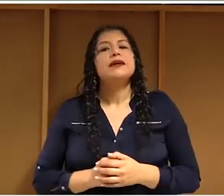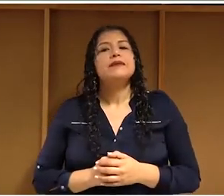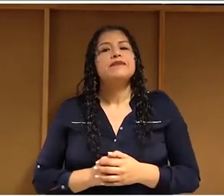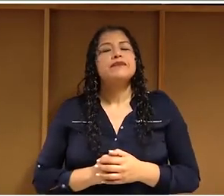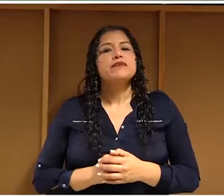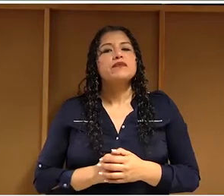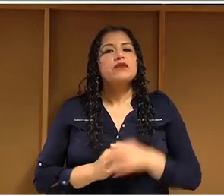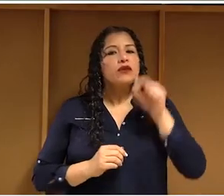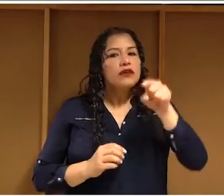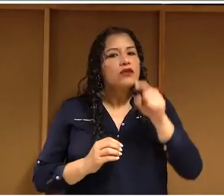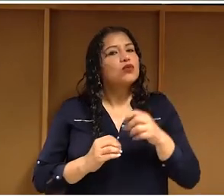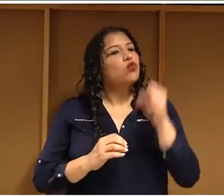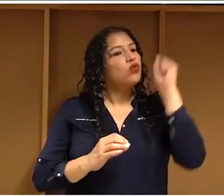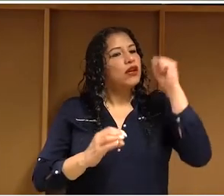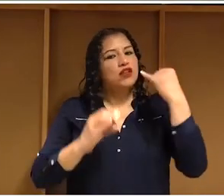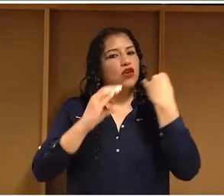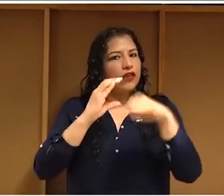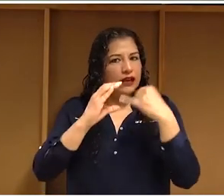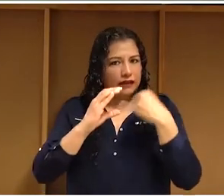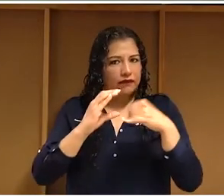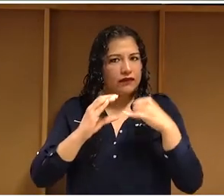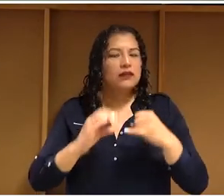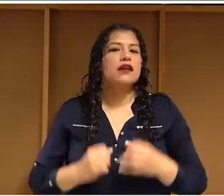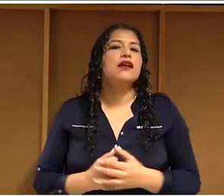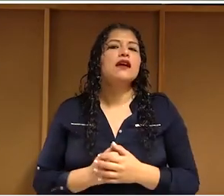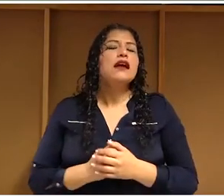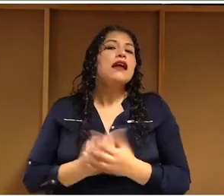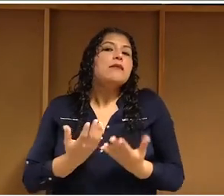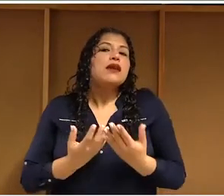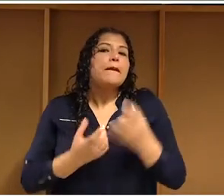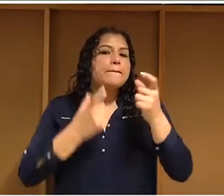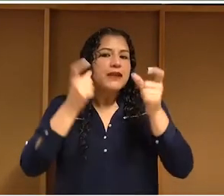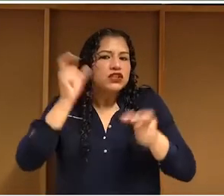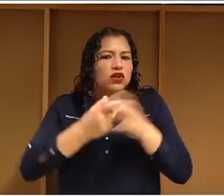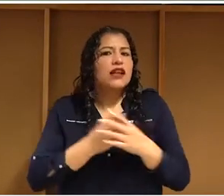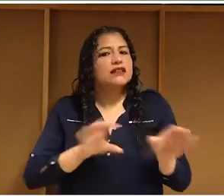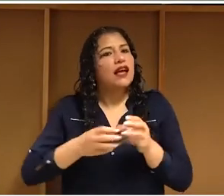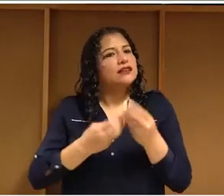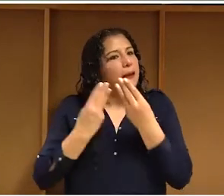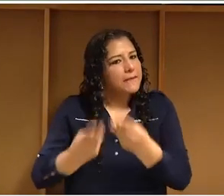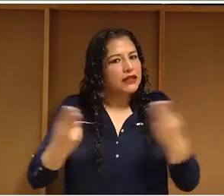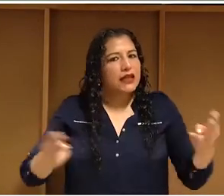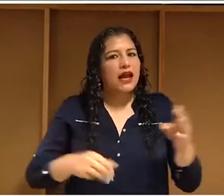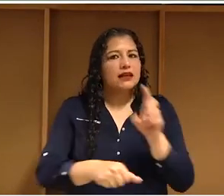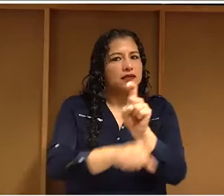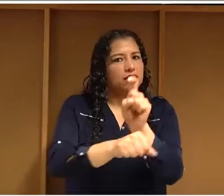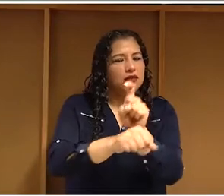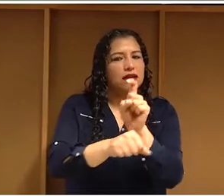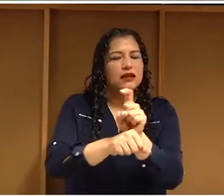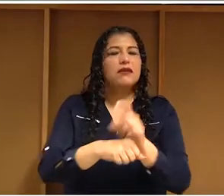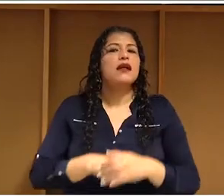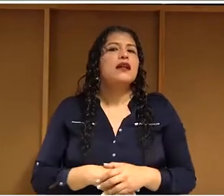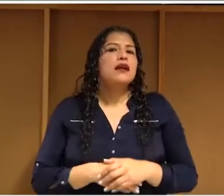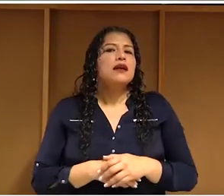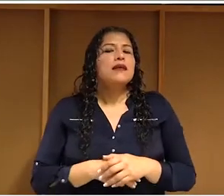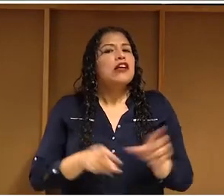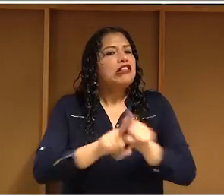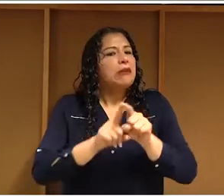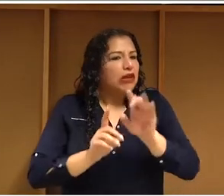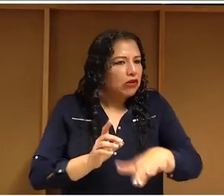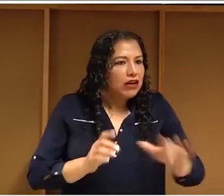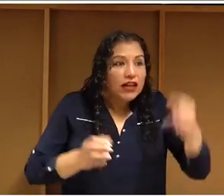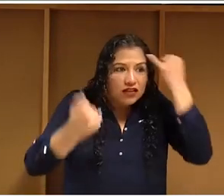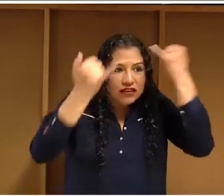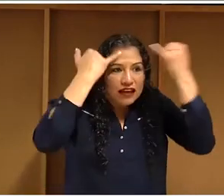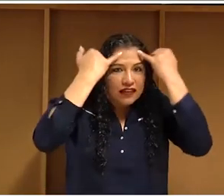en internet se ejerce no solamente lo ejercen quienes crean cosas como materiales educativos sino lo ejercen probablemente también los alumnos de los educadores que nos